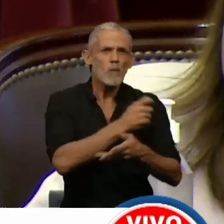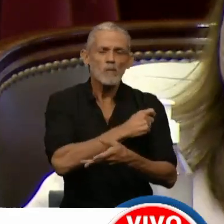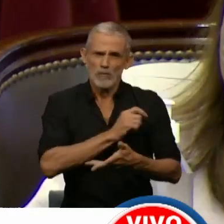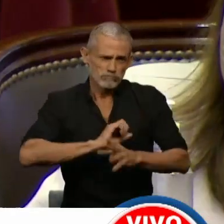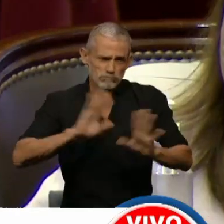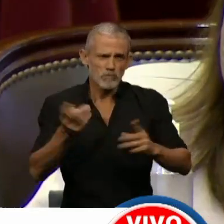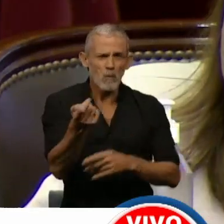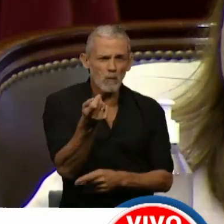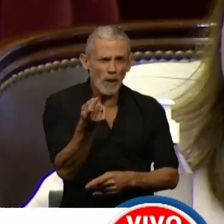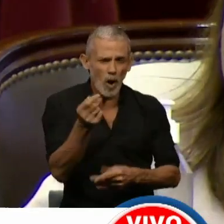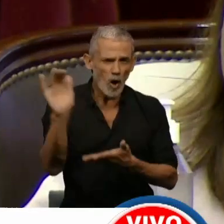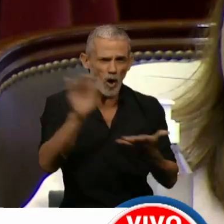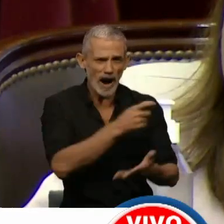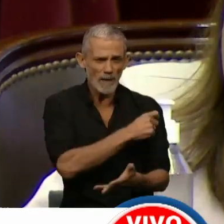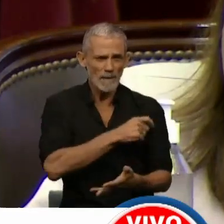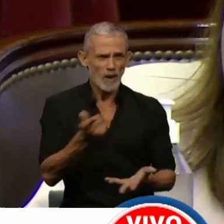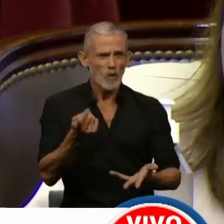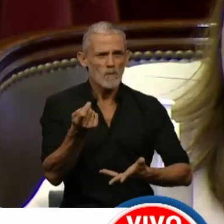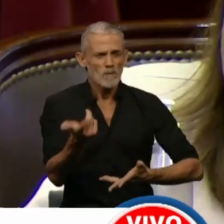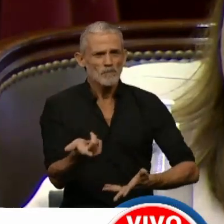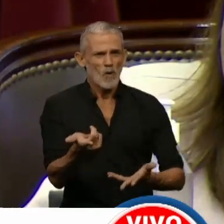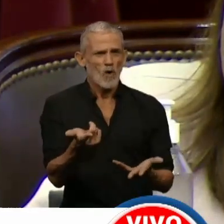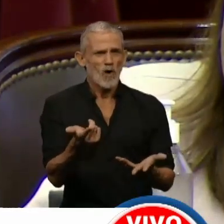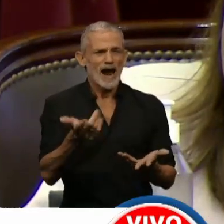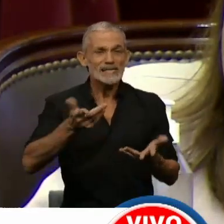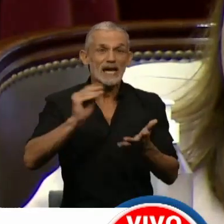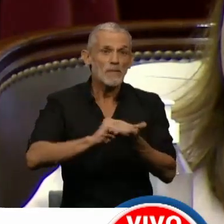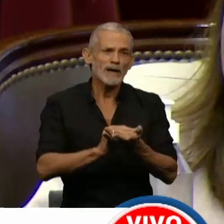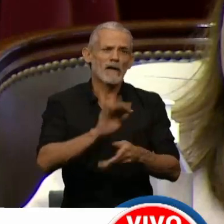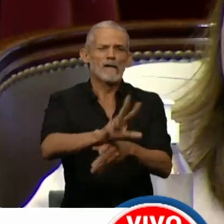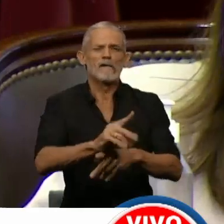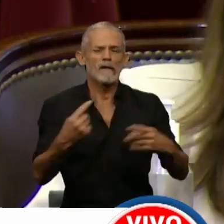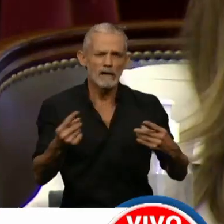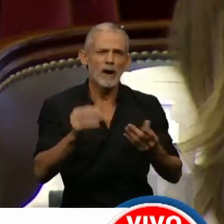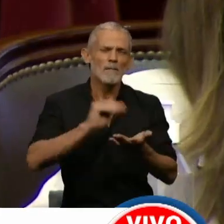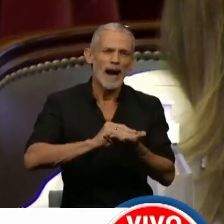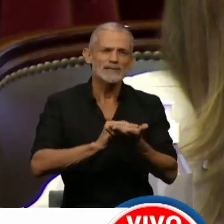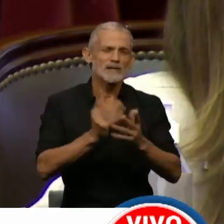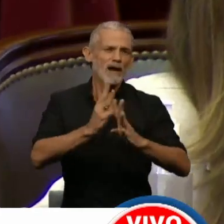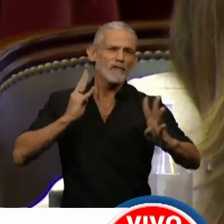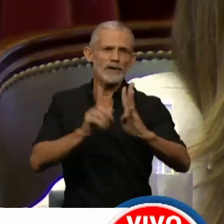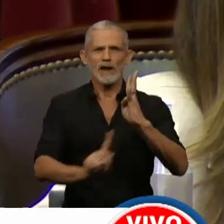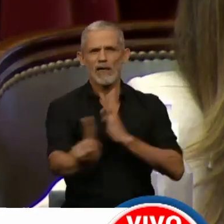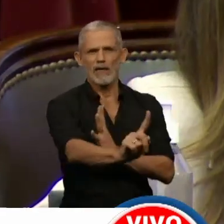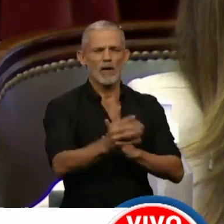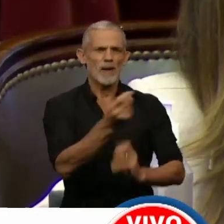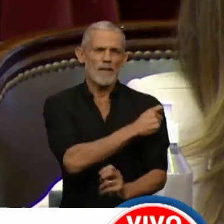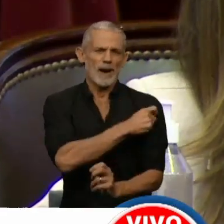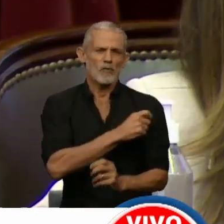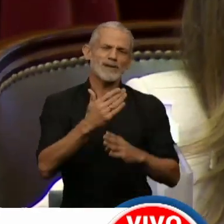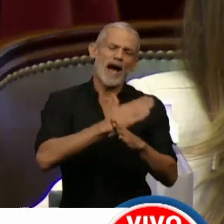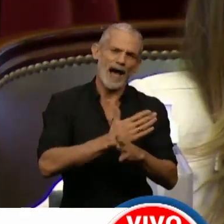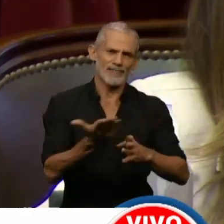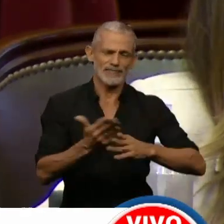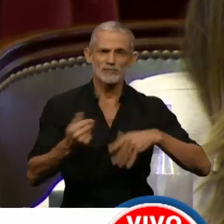tenemos tan pocas vacunas. Y encima se las robaron o se acomodaron en la cola y en la fila para vacunarse